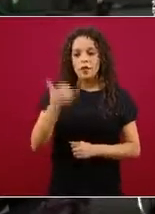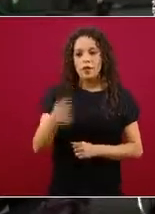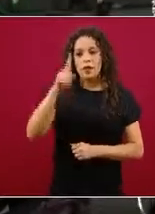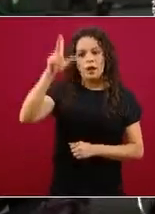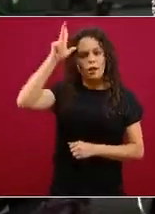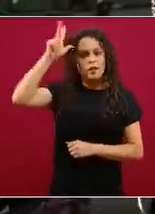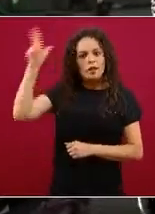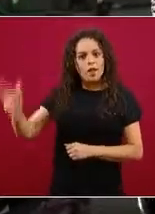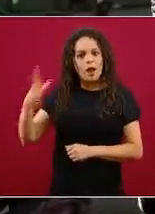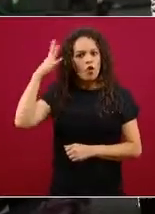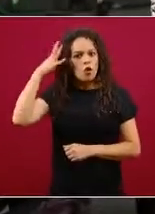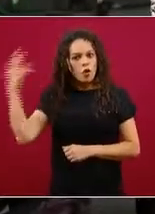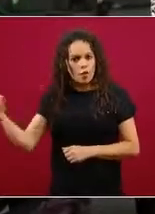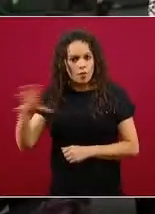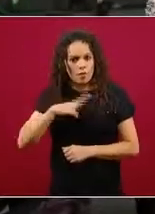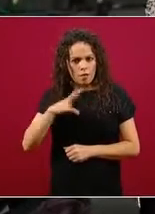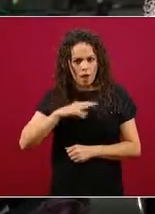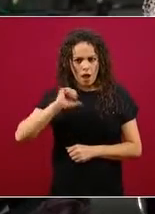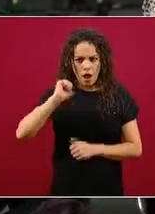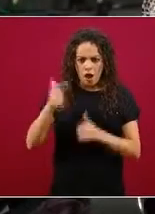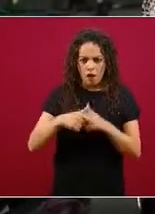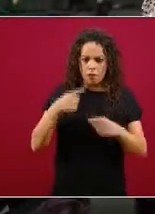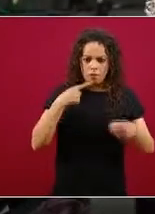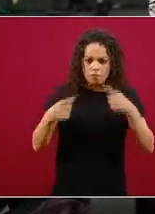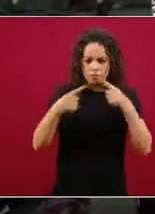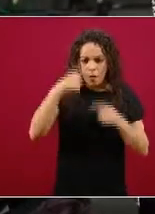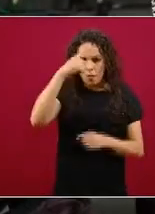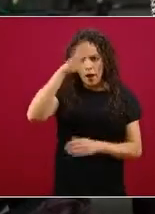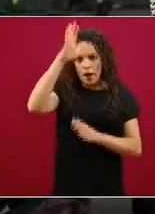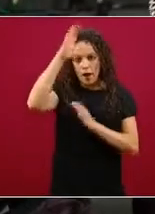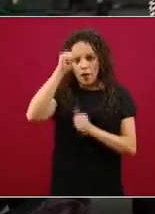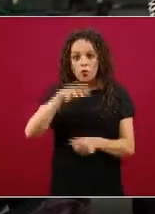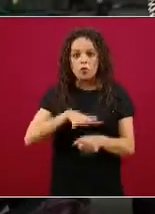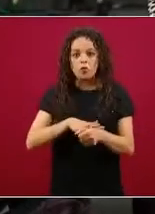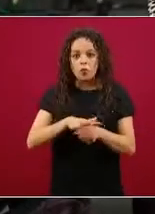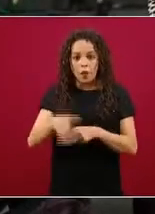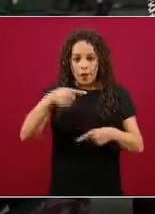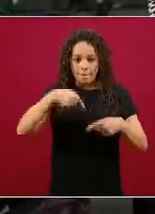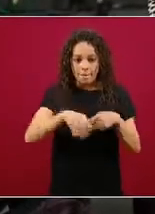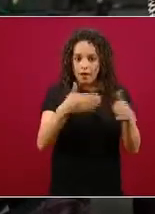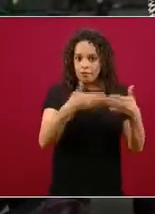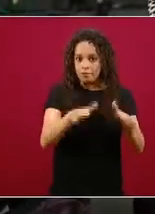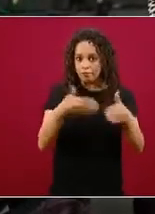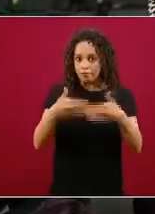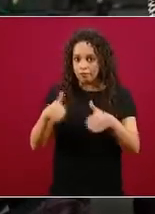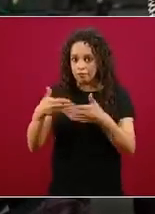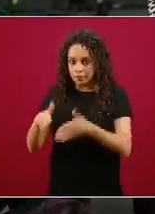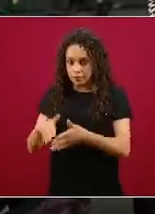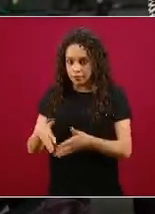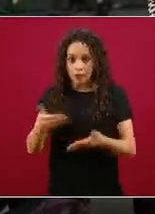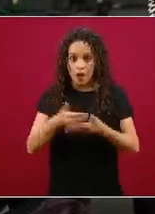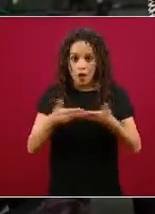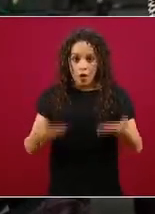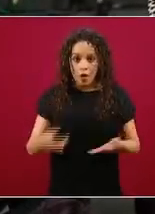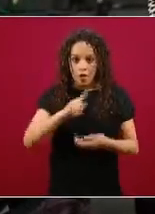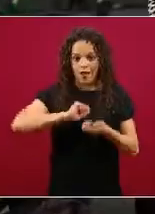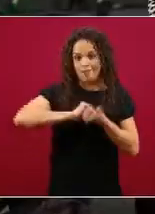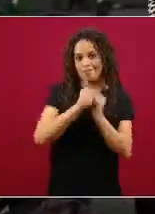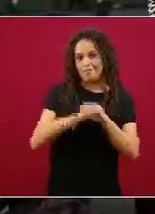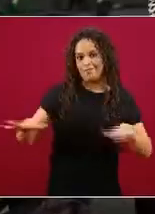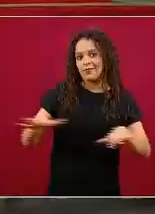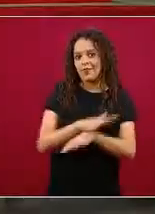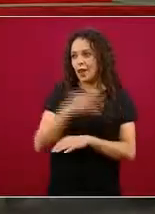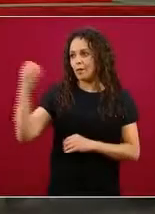hubo algún acuerdo sobre qué actividades podían empezar a realizar ahora que están en semáforo naranja